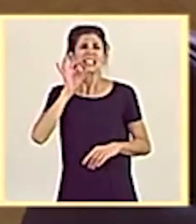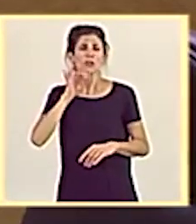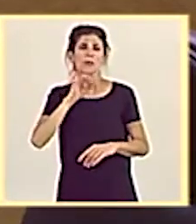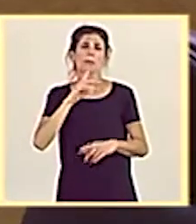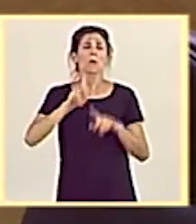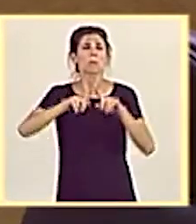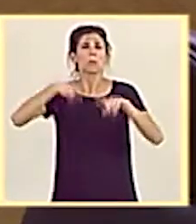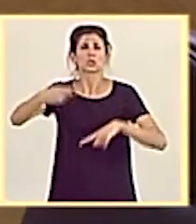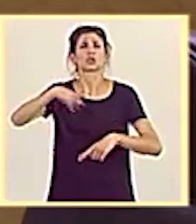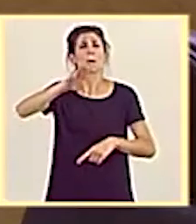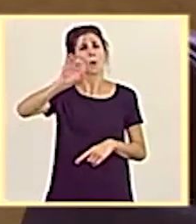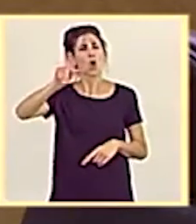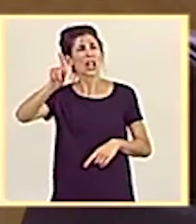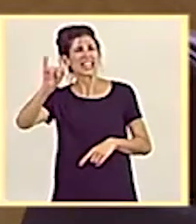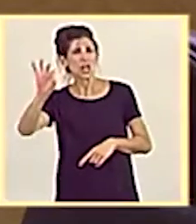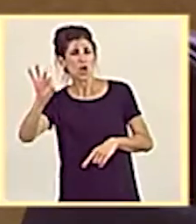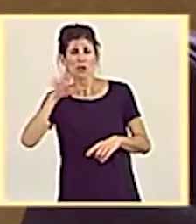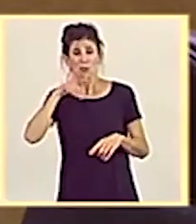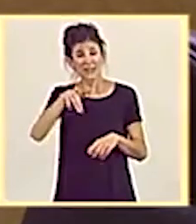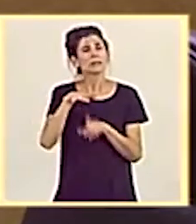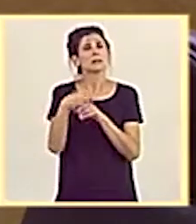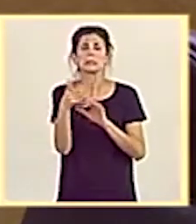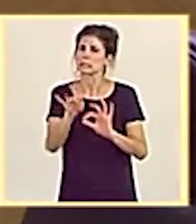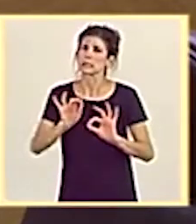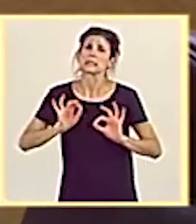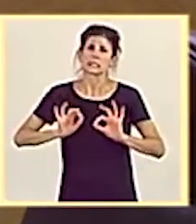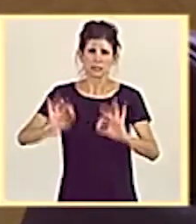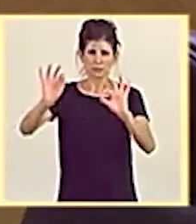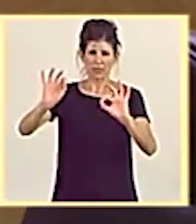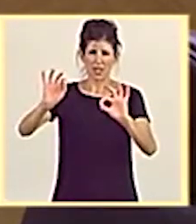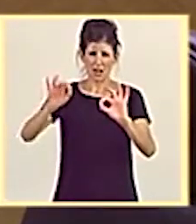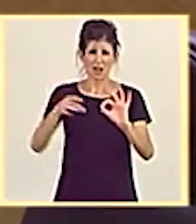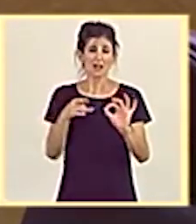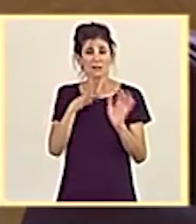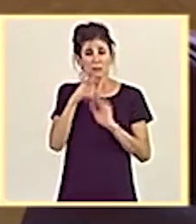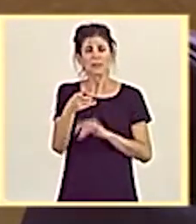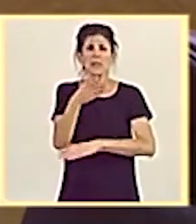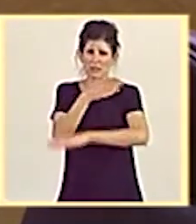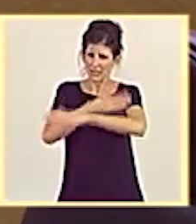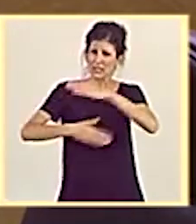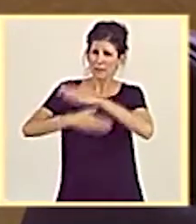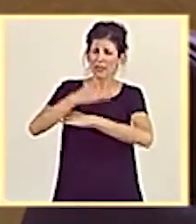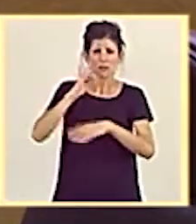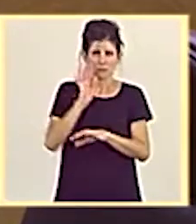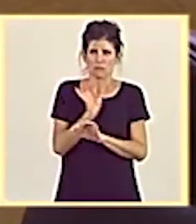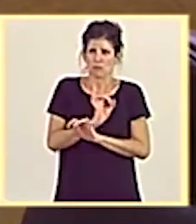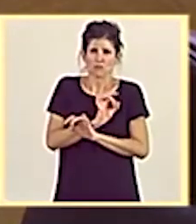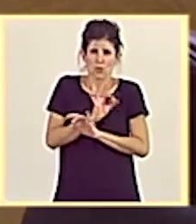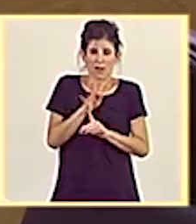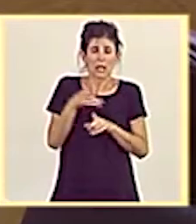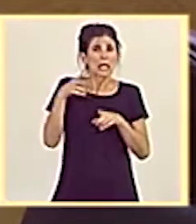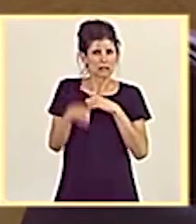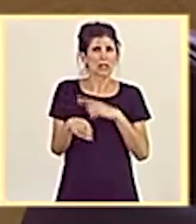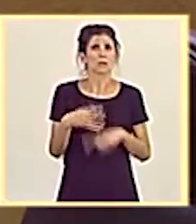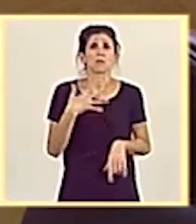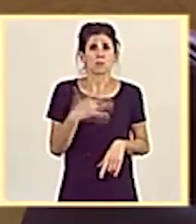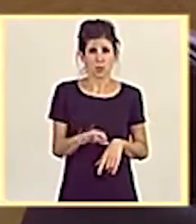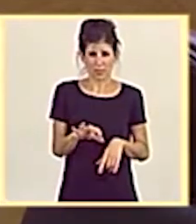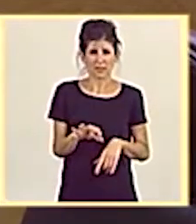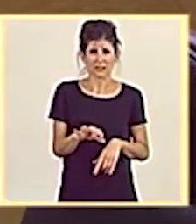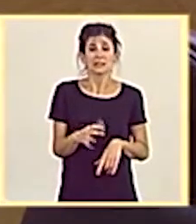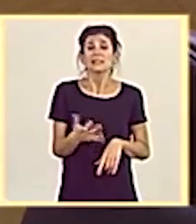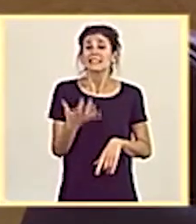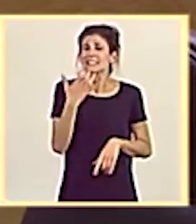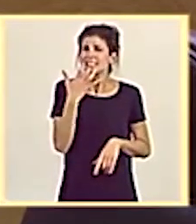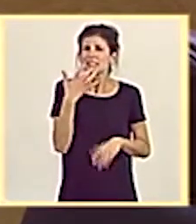porque concurren circunstancias especiales. Hubiera sido una discapacidad claramente evitable si no llega a ser